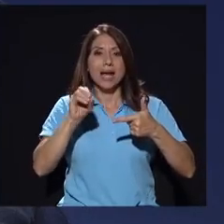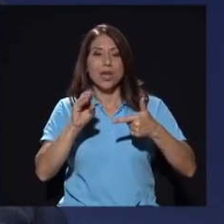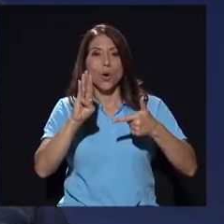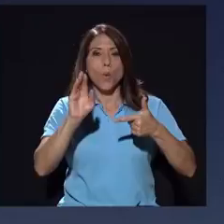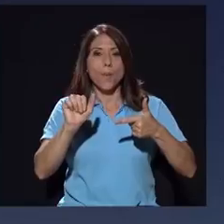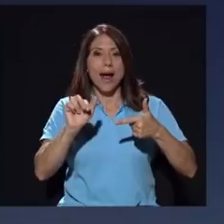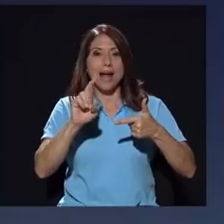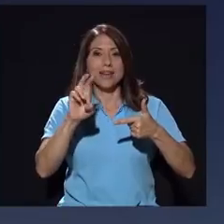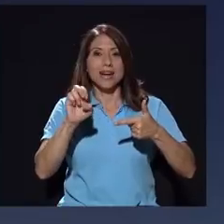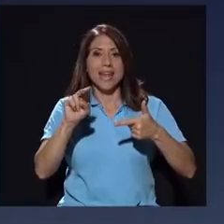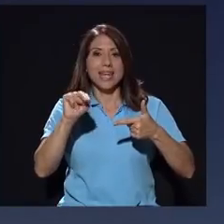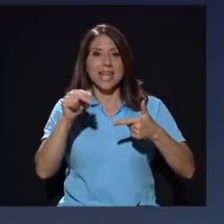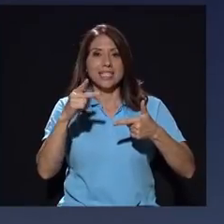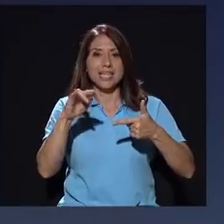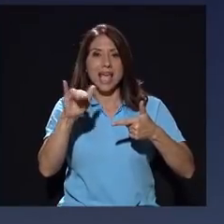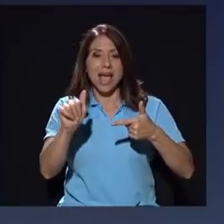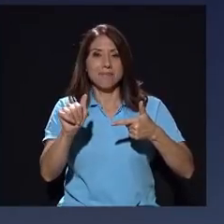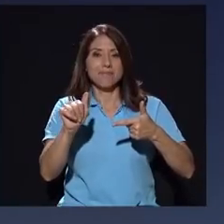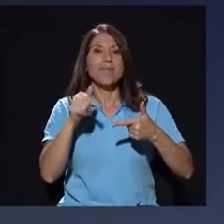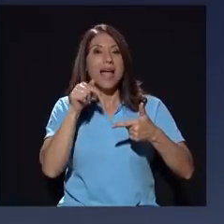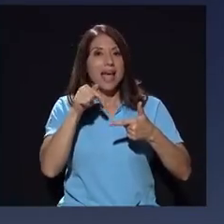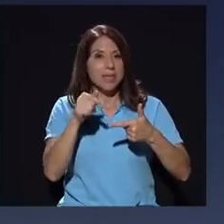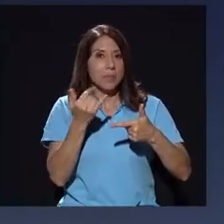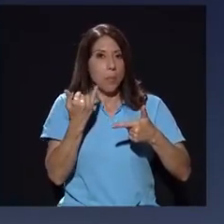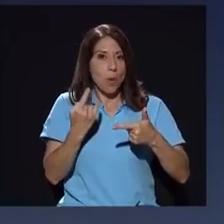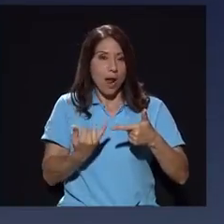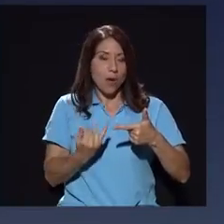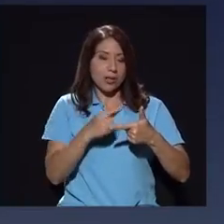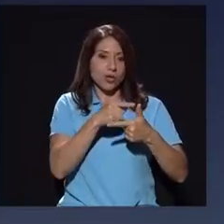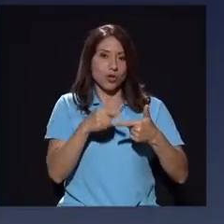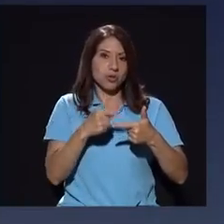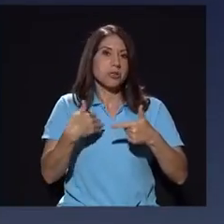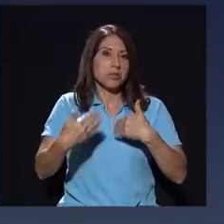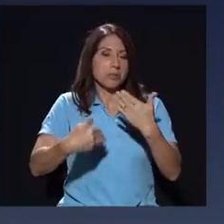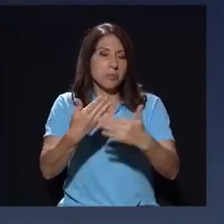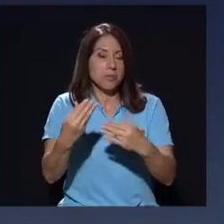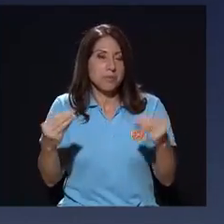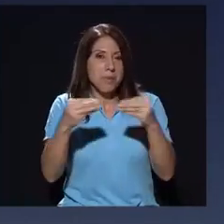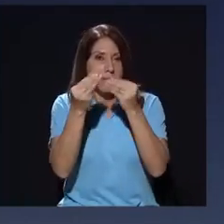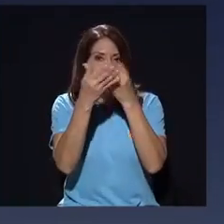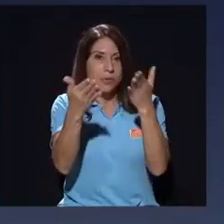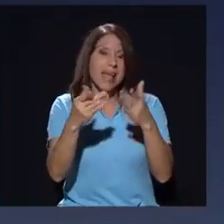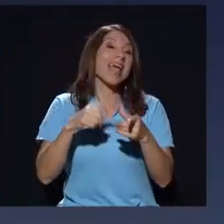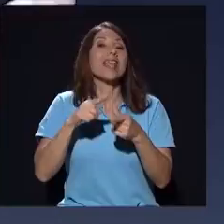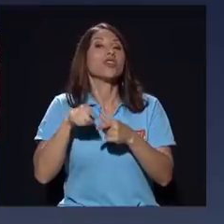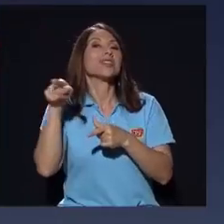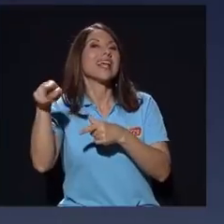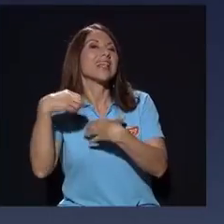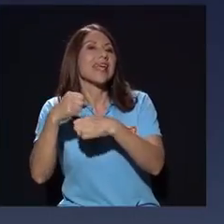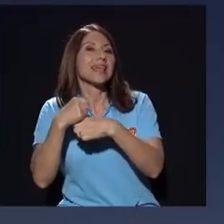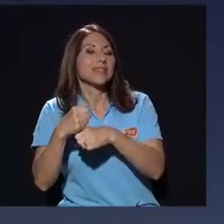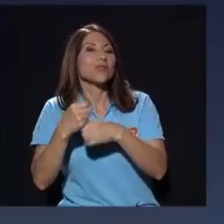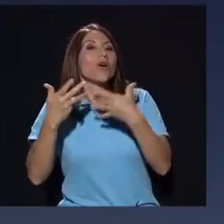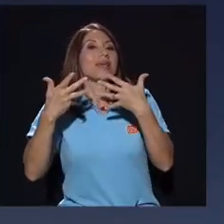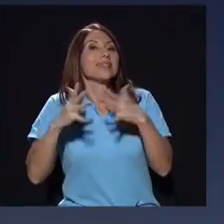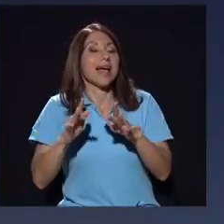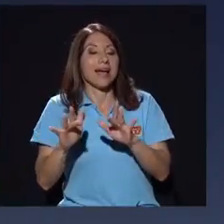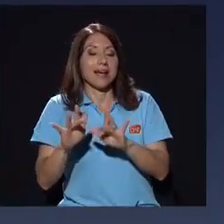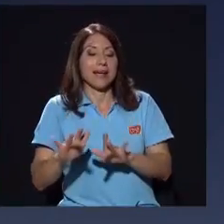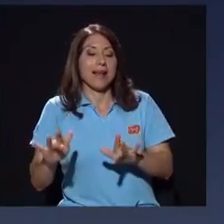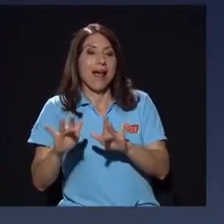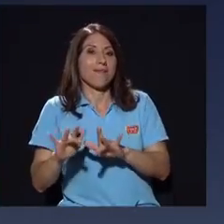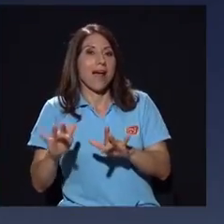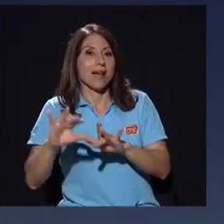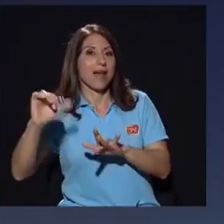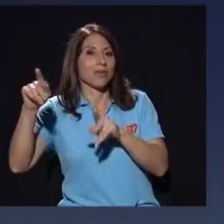un tema ahí que en otro momento podríamos abordar. Entonces, él lo que hace es grabar al otro, porque ya sabe, porque ya al otro les planteó el mismo